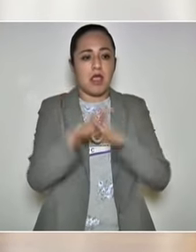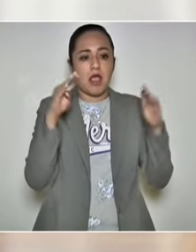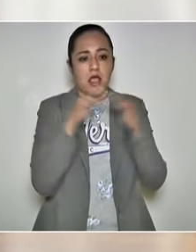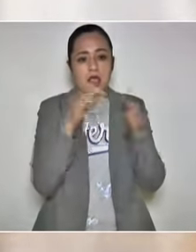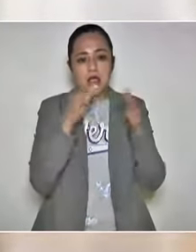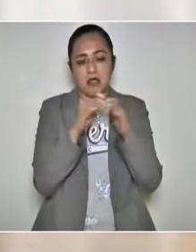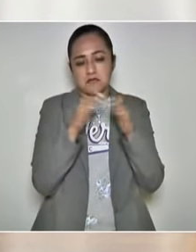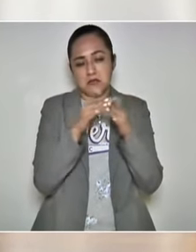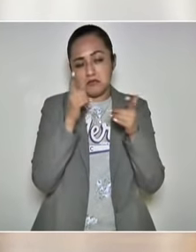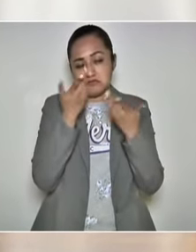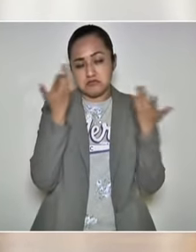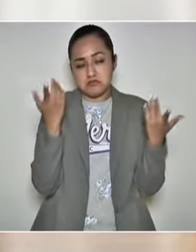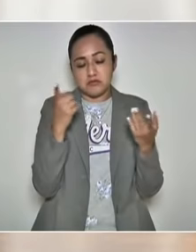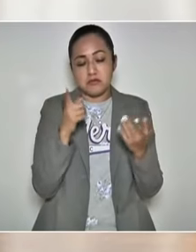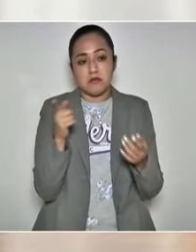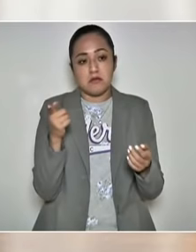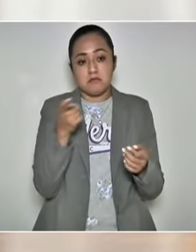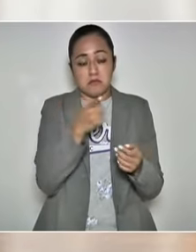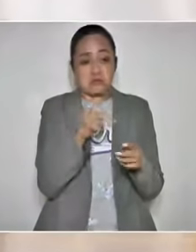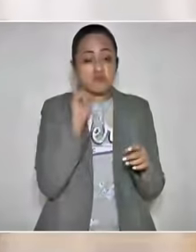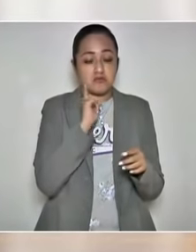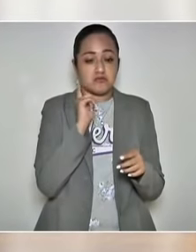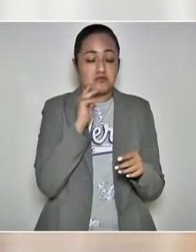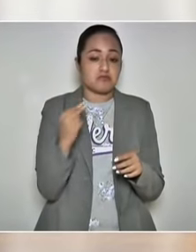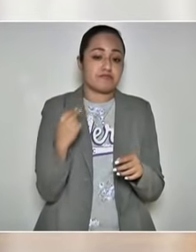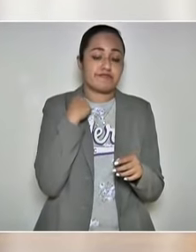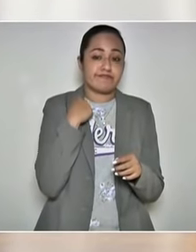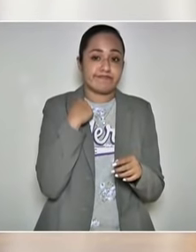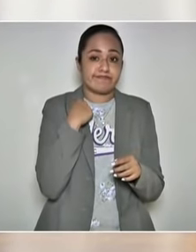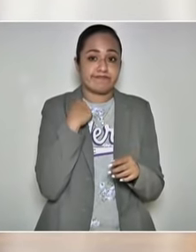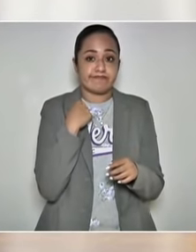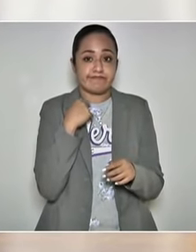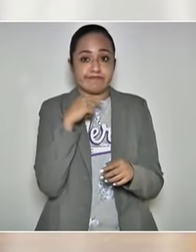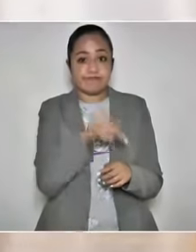y mata a la femenina,